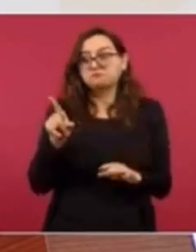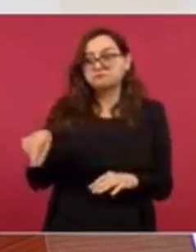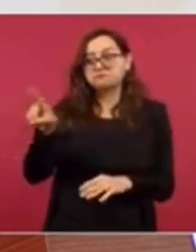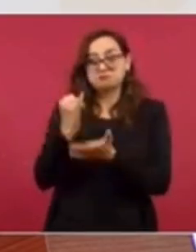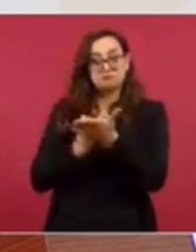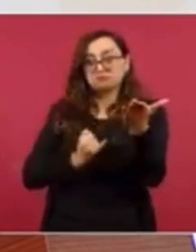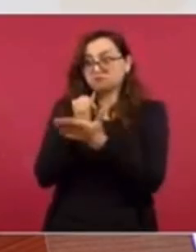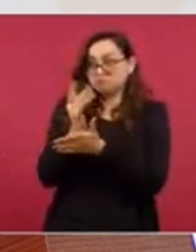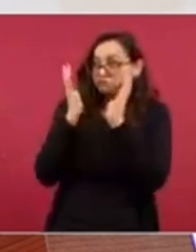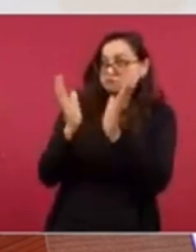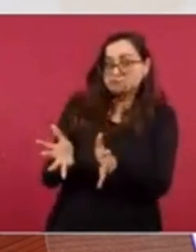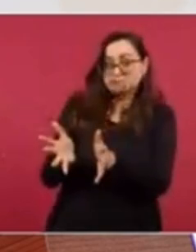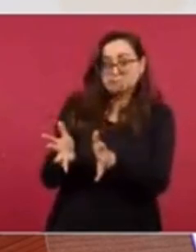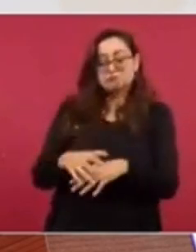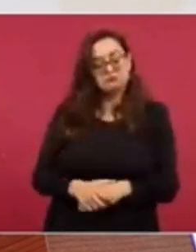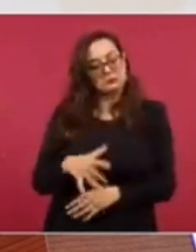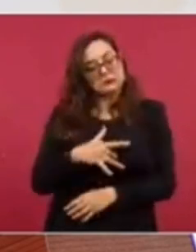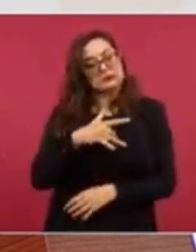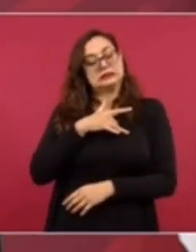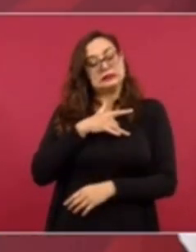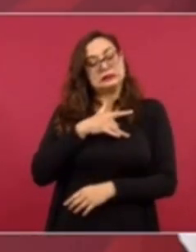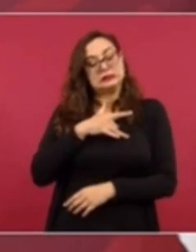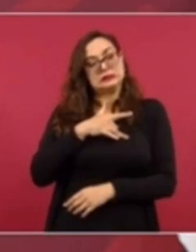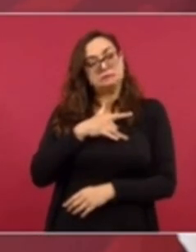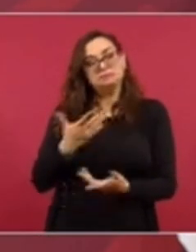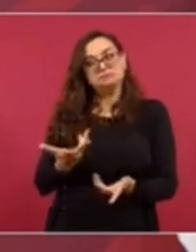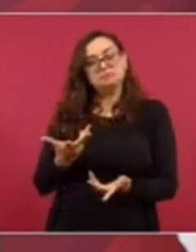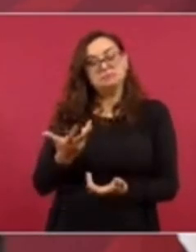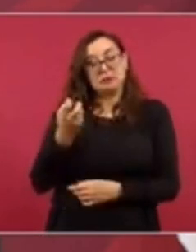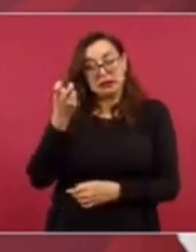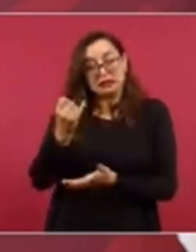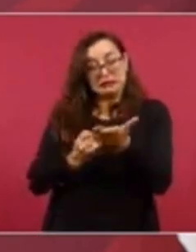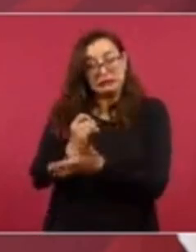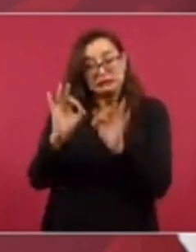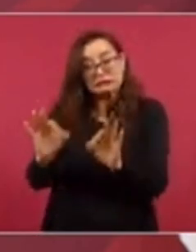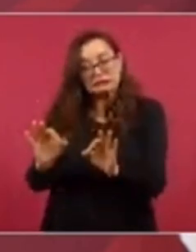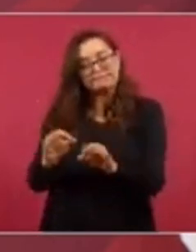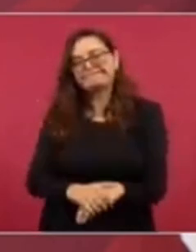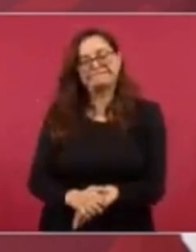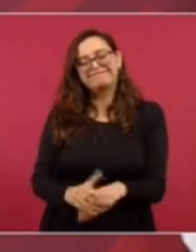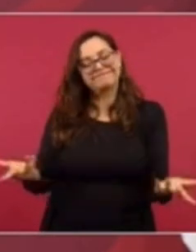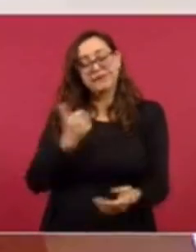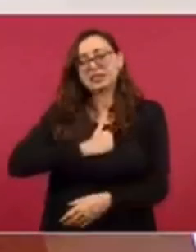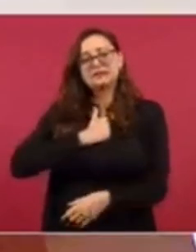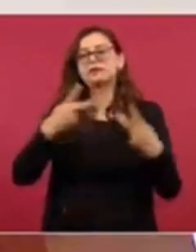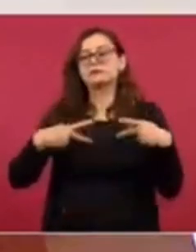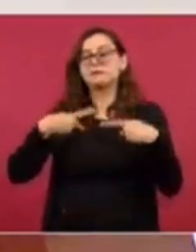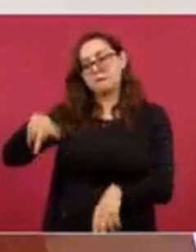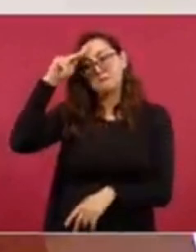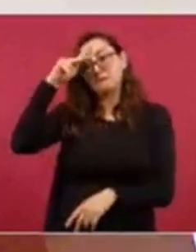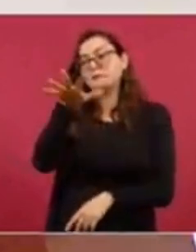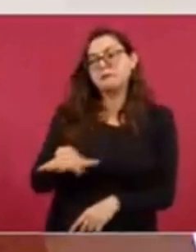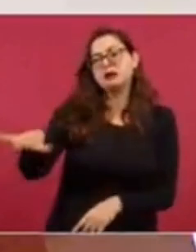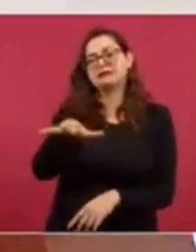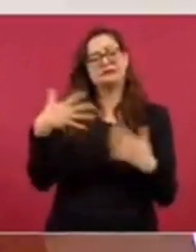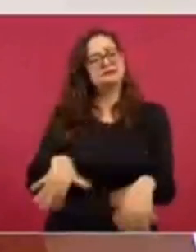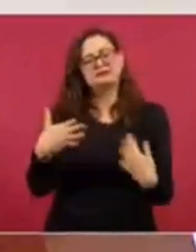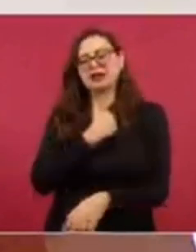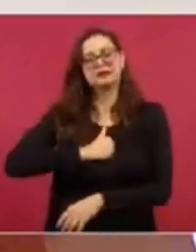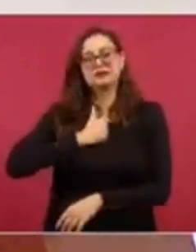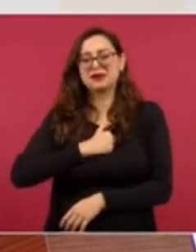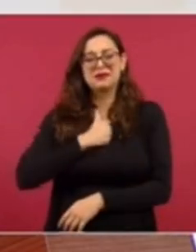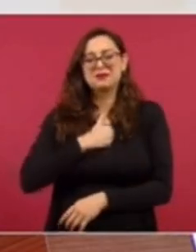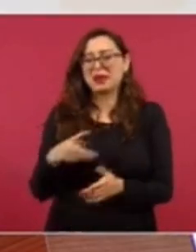que tomaron estas élites. Yo no creo que sea lo mejor para los pueblos. Lo lamento mucho por el pueblo de Perú, porque es mucha inestabilidad.